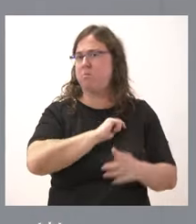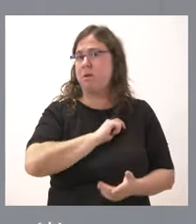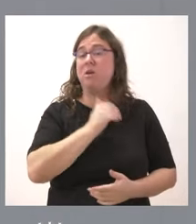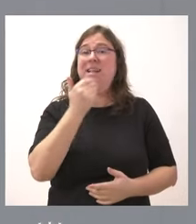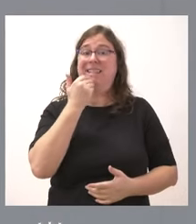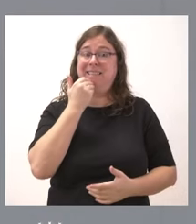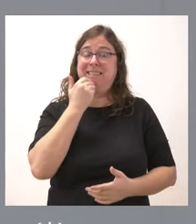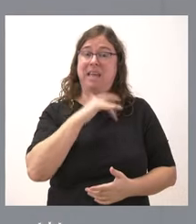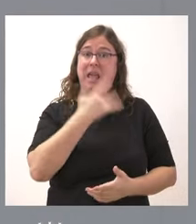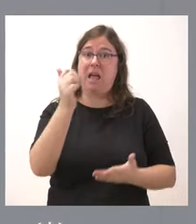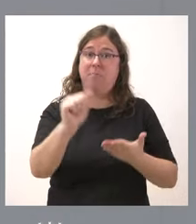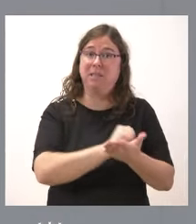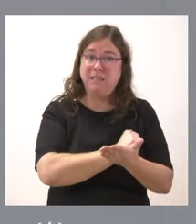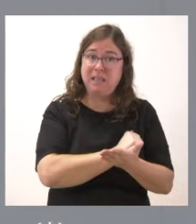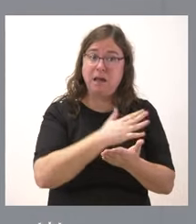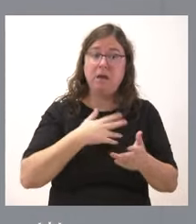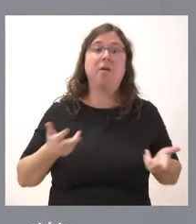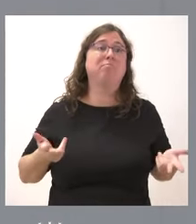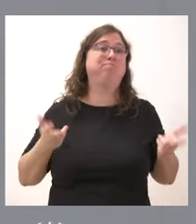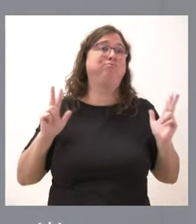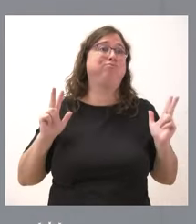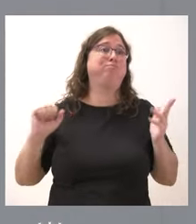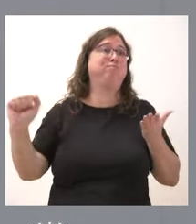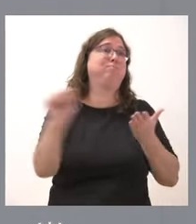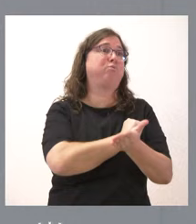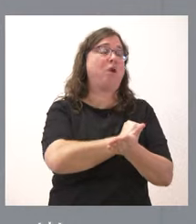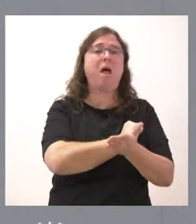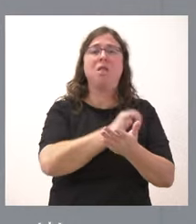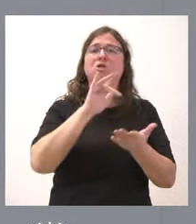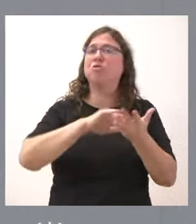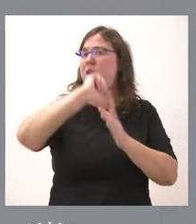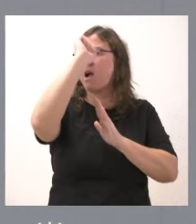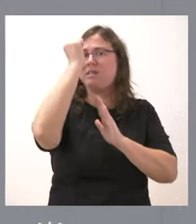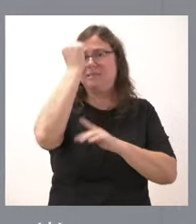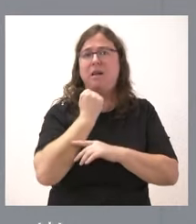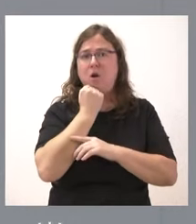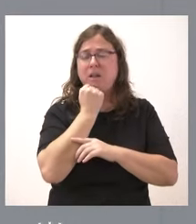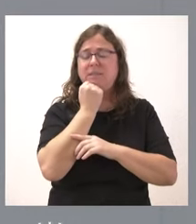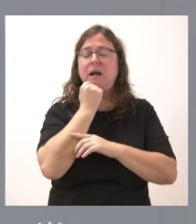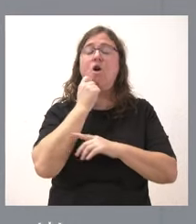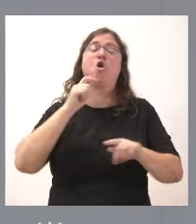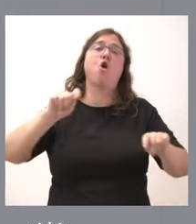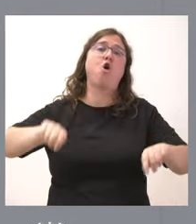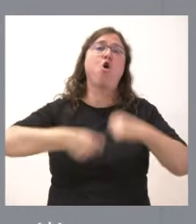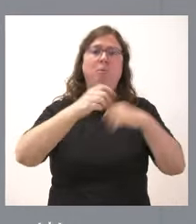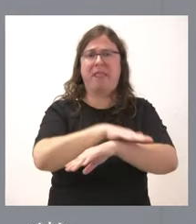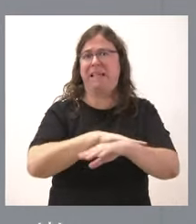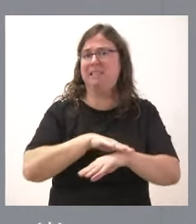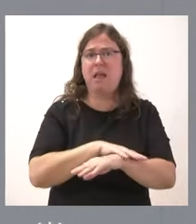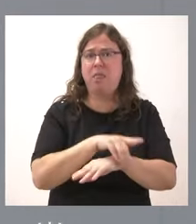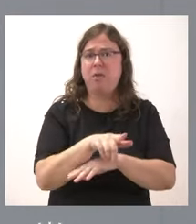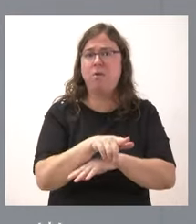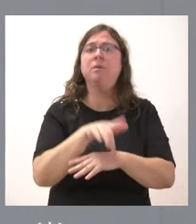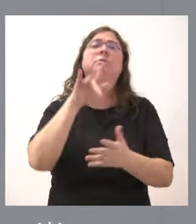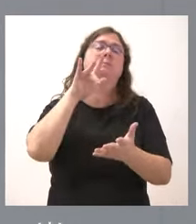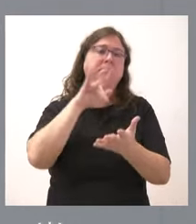amnistía lo que trata es de amnistiar a los que hacen actos terroristas o a los que hacen actos de golpe de Estado, bien en una